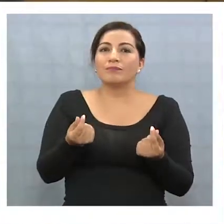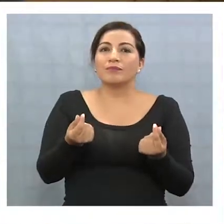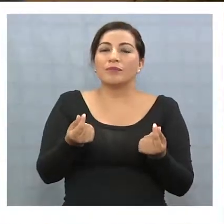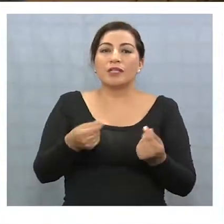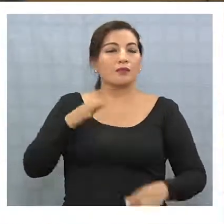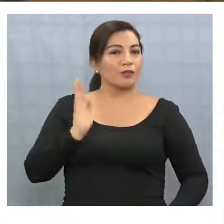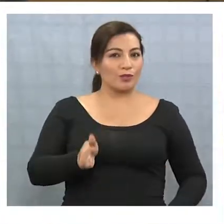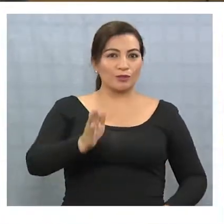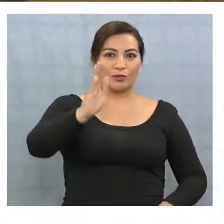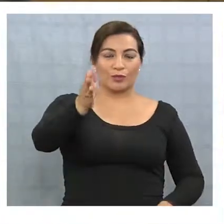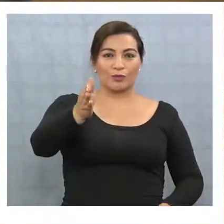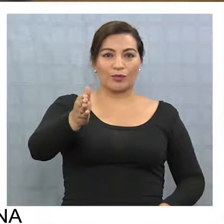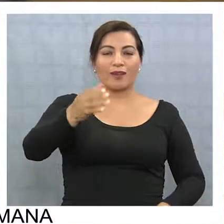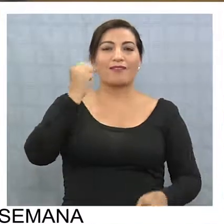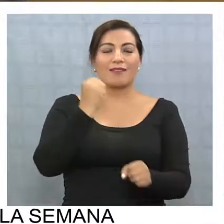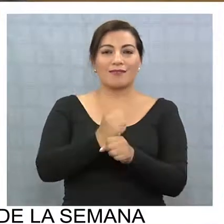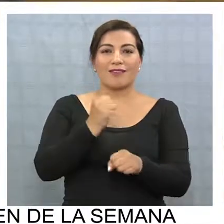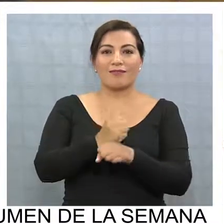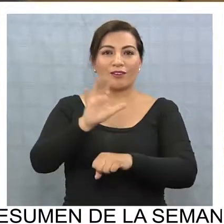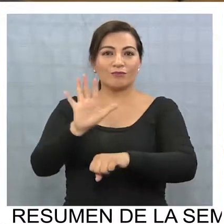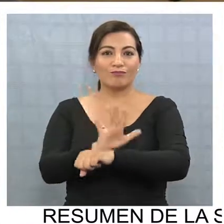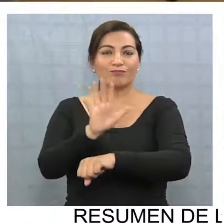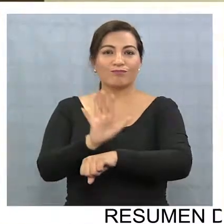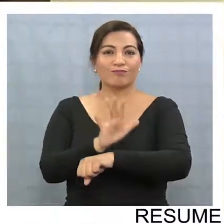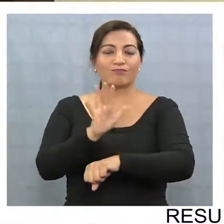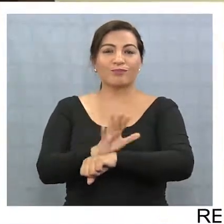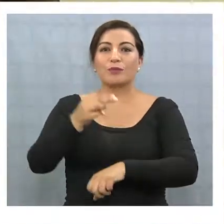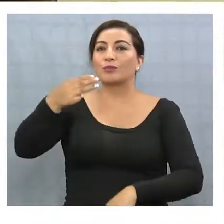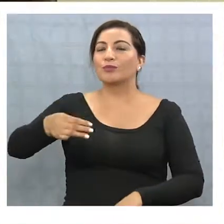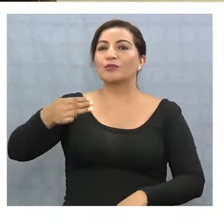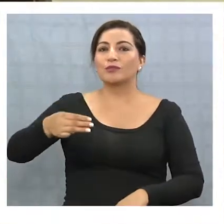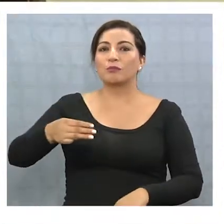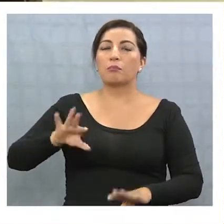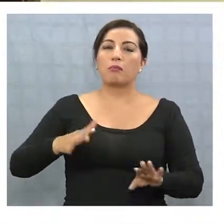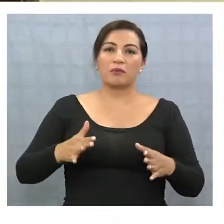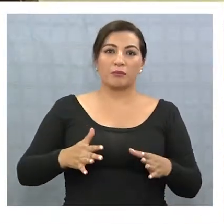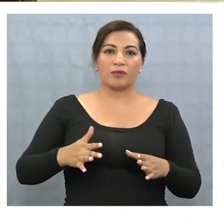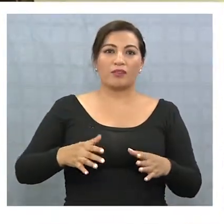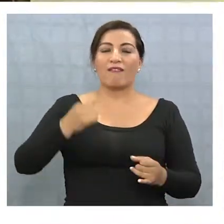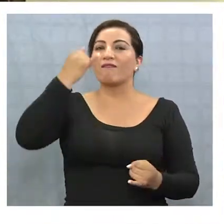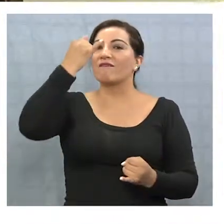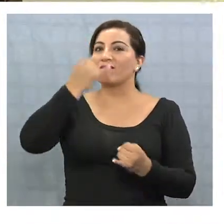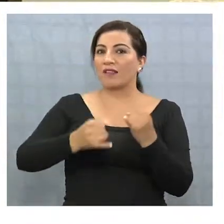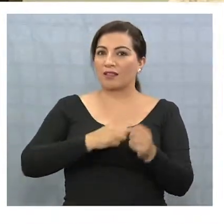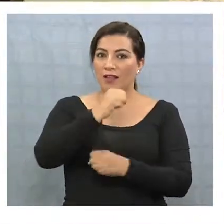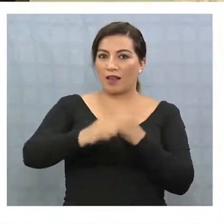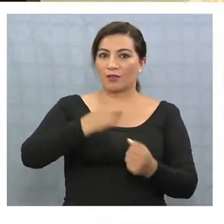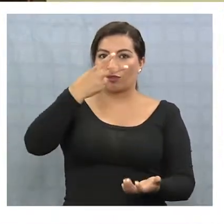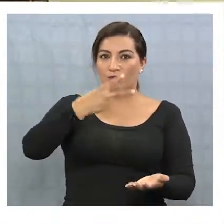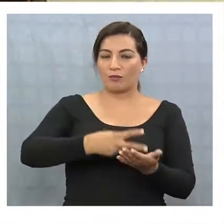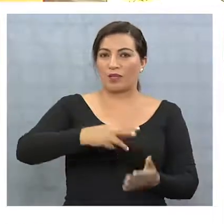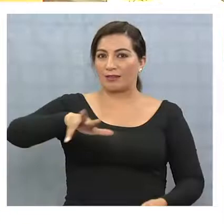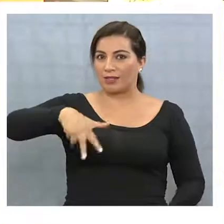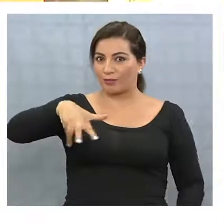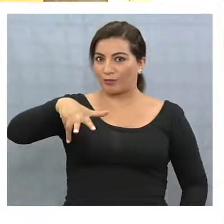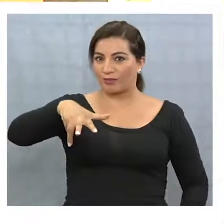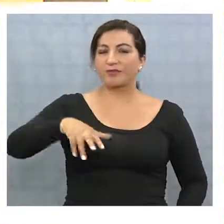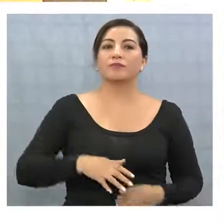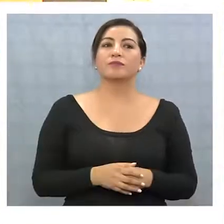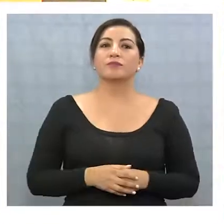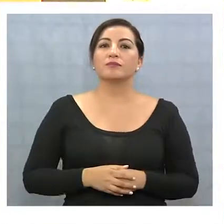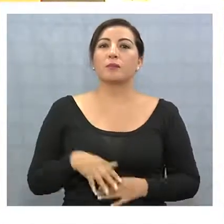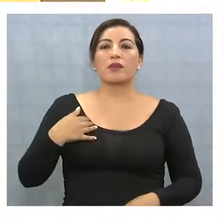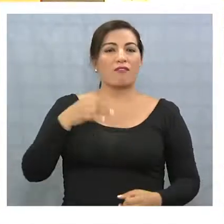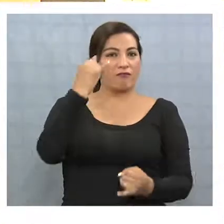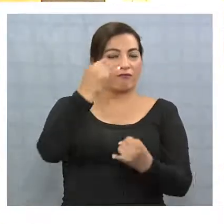continuación de esta obra, la cual estiman estará lista a finales del año 2019. Para terminar la obra, bueno, en la